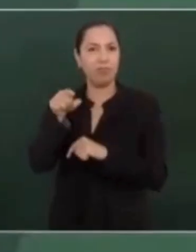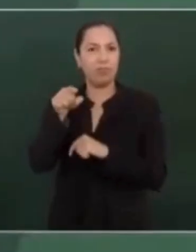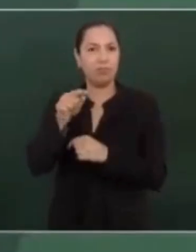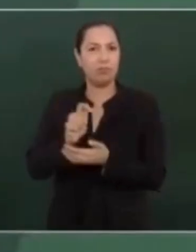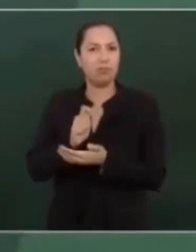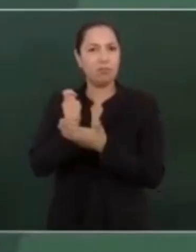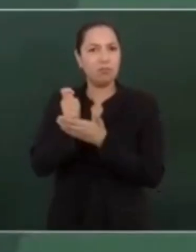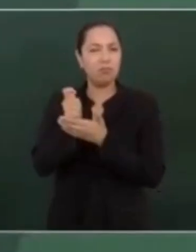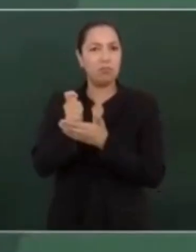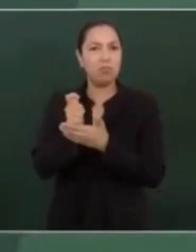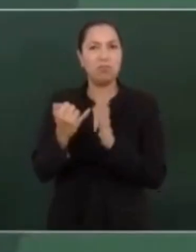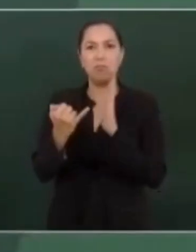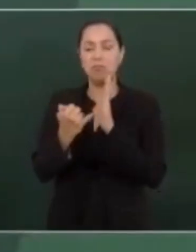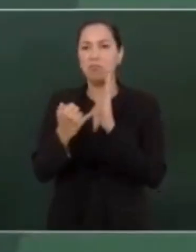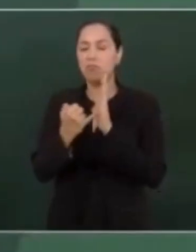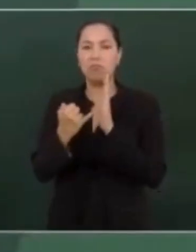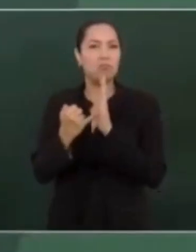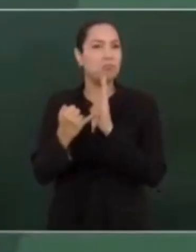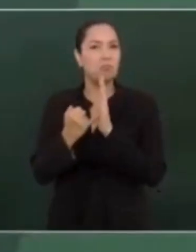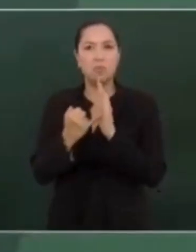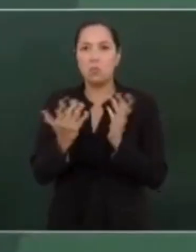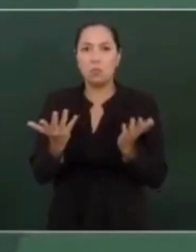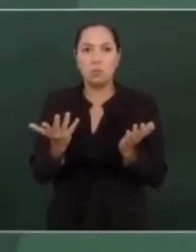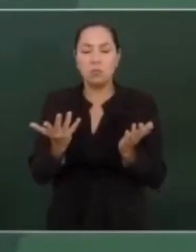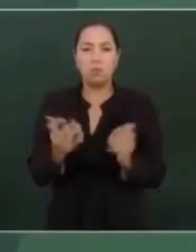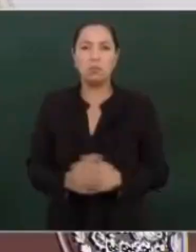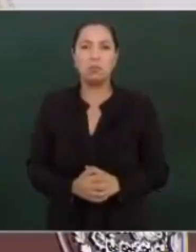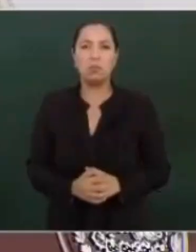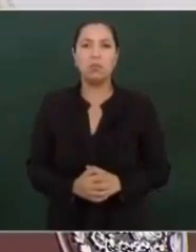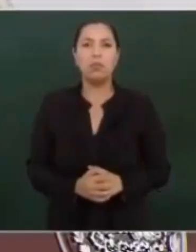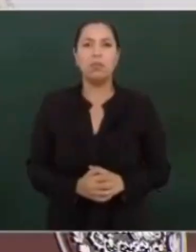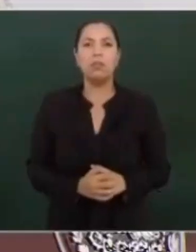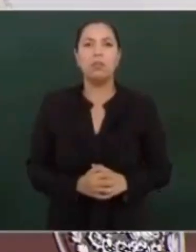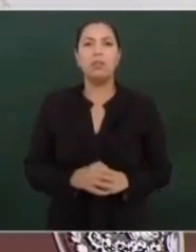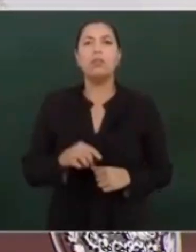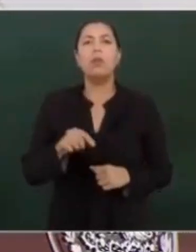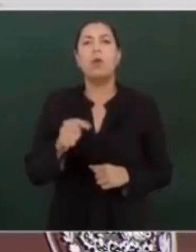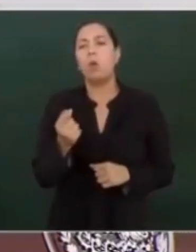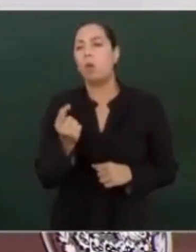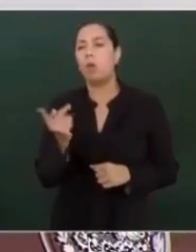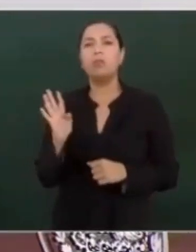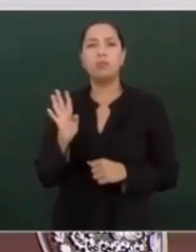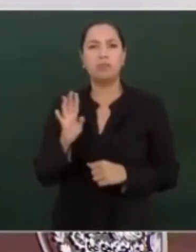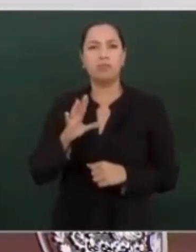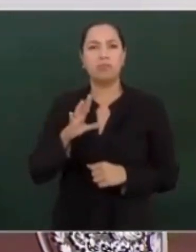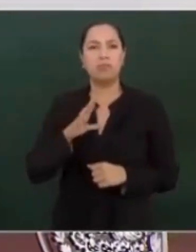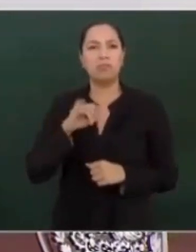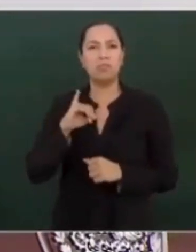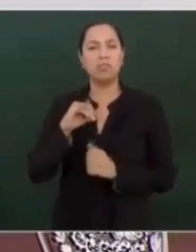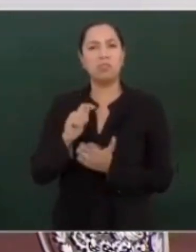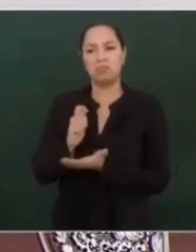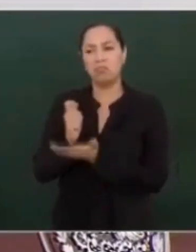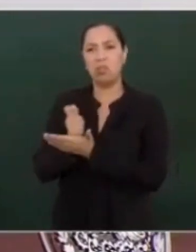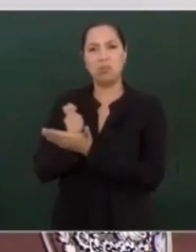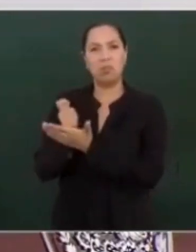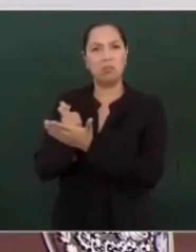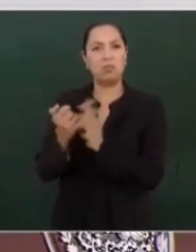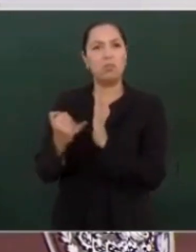impuestos, pagaban impuestos por el pueblo raso,